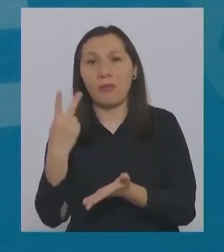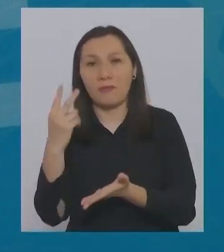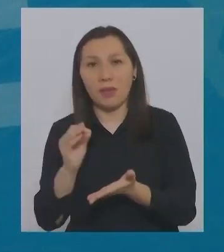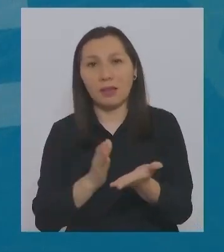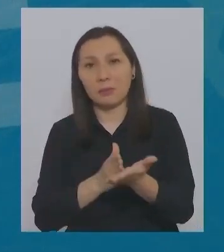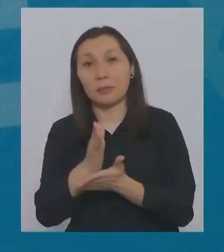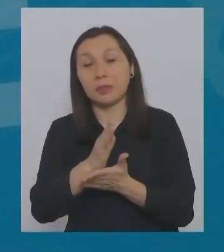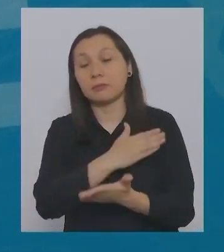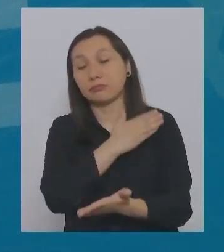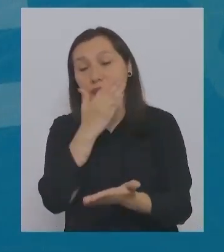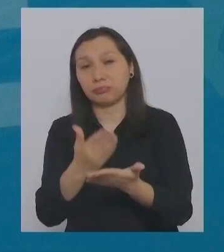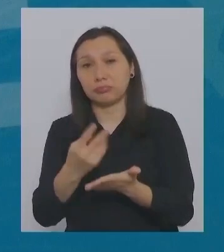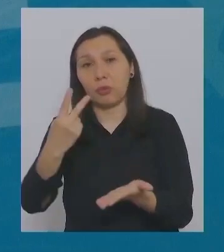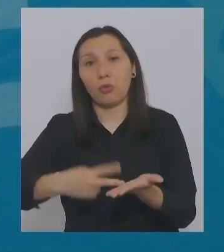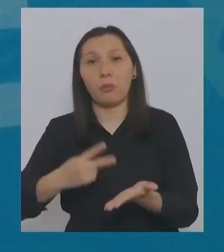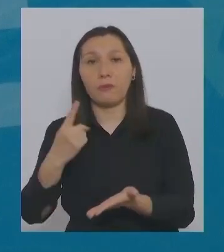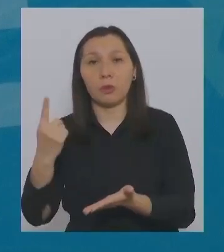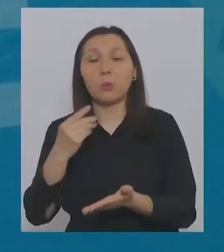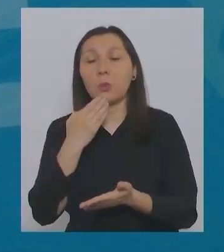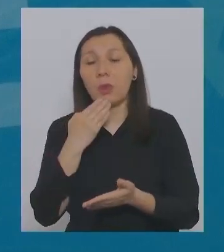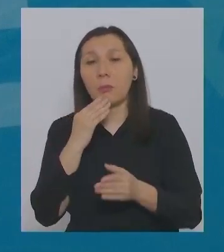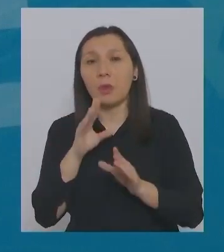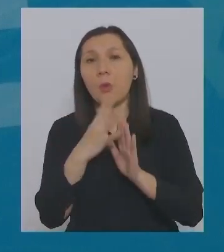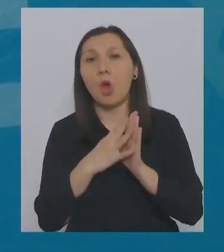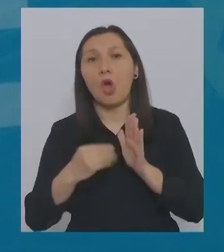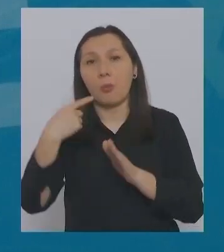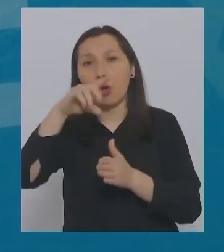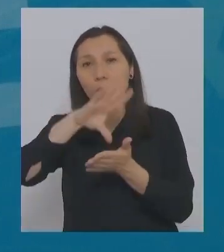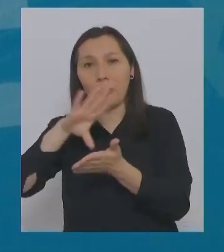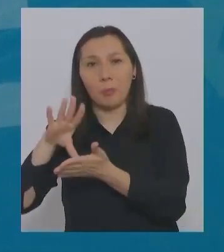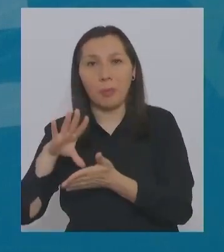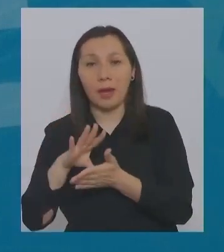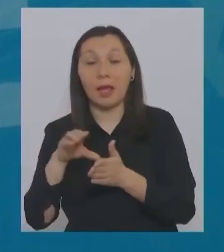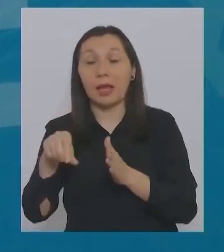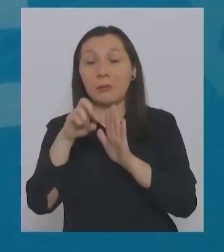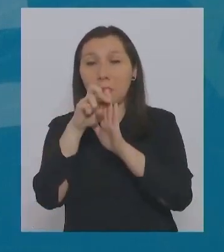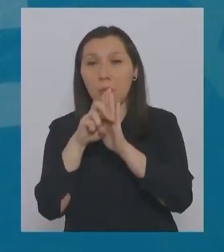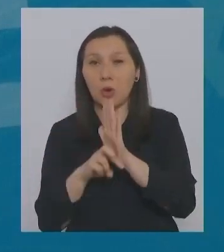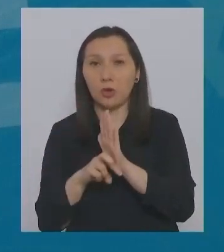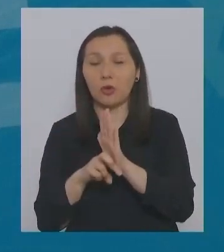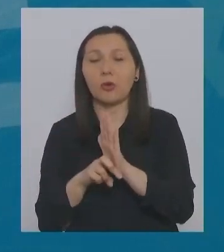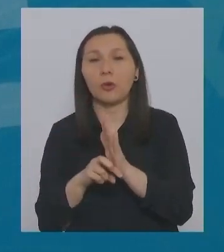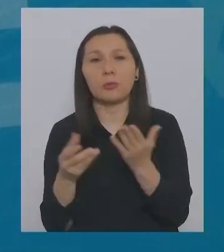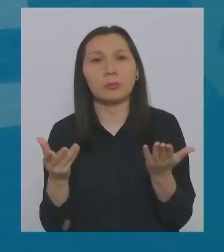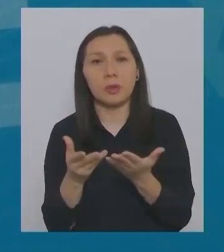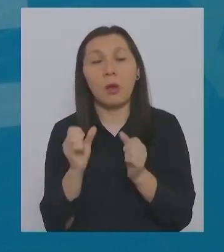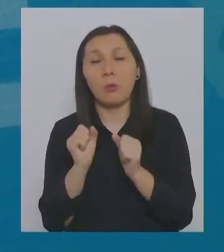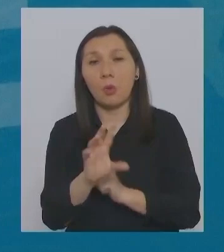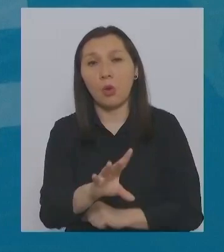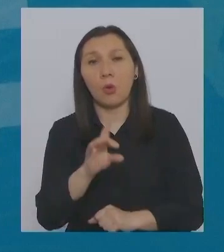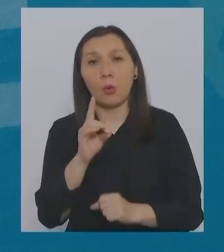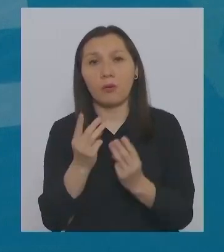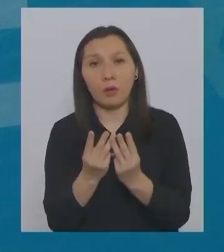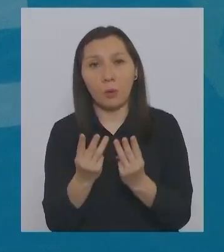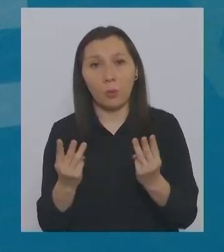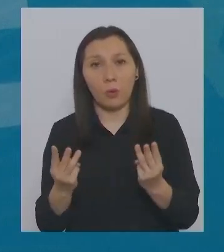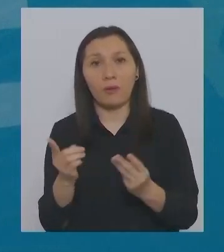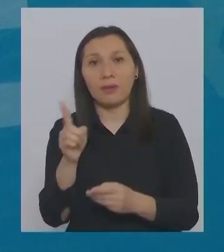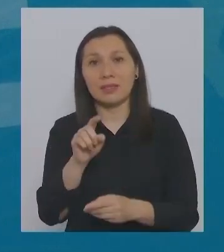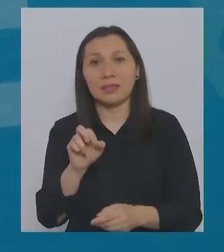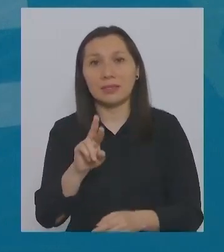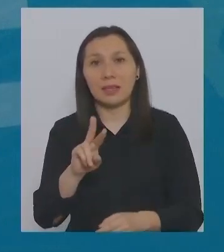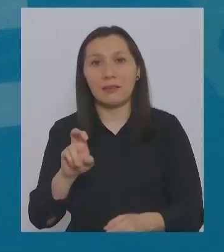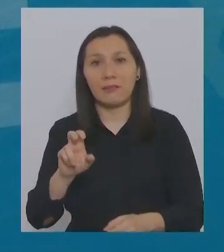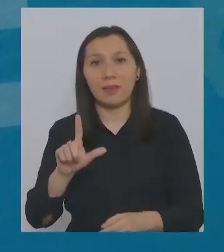y este año 2021 también y que ha sido copiado por otros países. Este protocolo, el cual pueden encontrar en el sitio web del CERVEL,